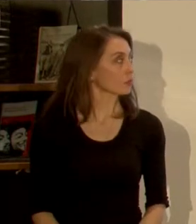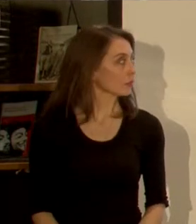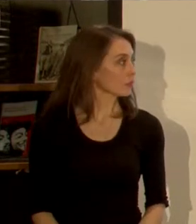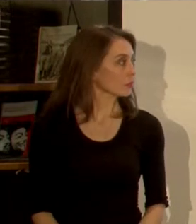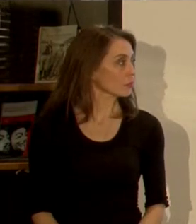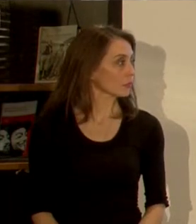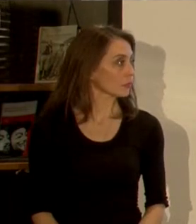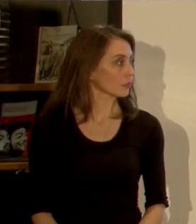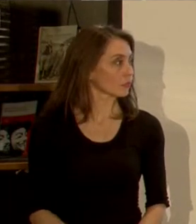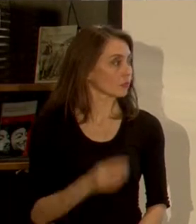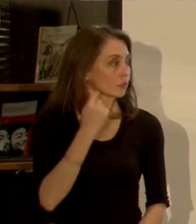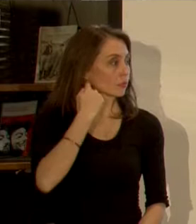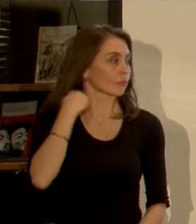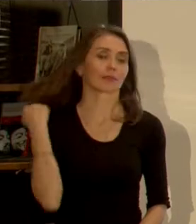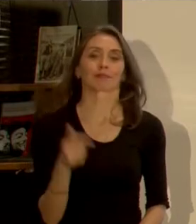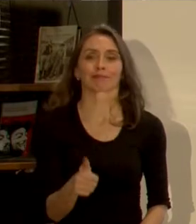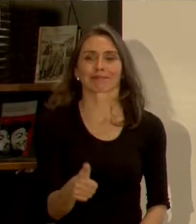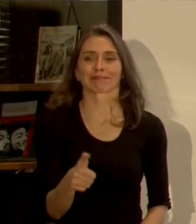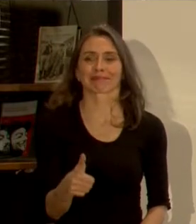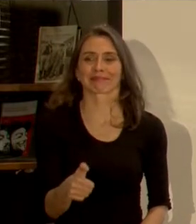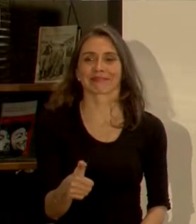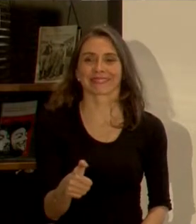Estoy peleando con la...